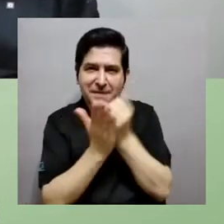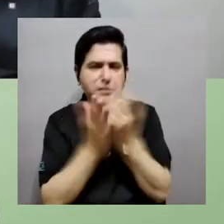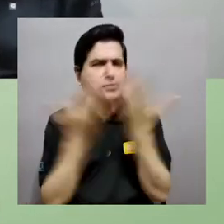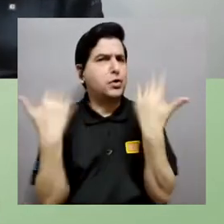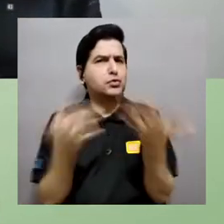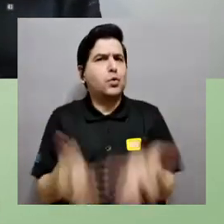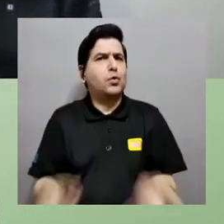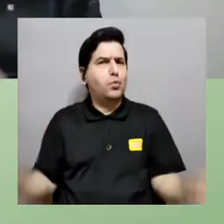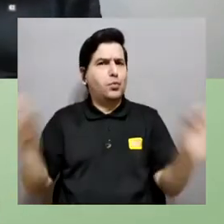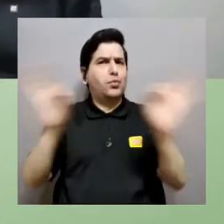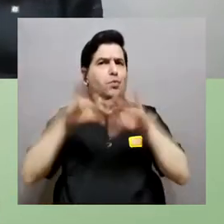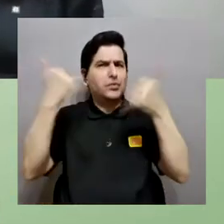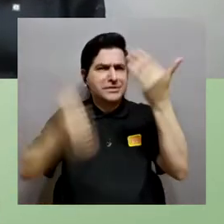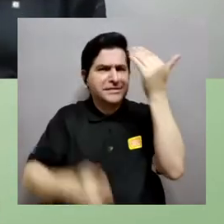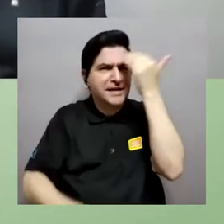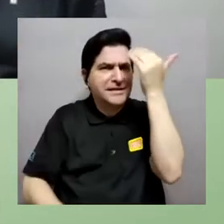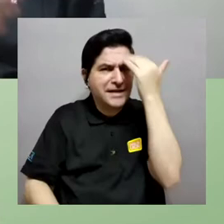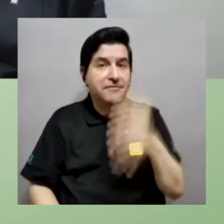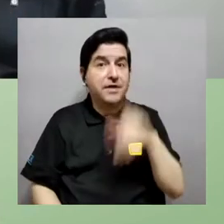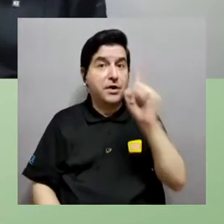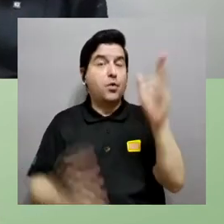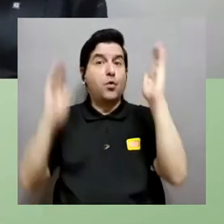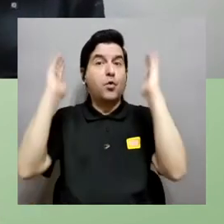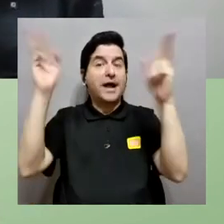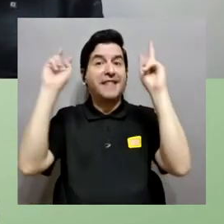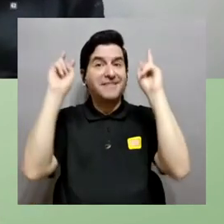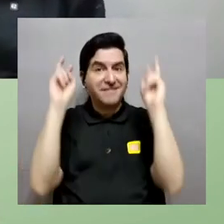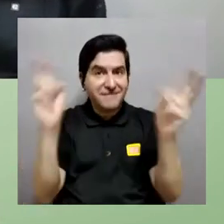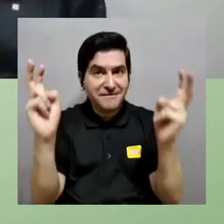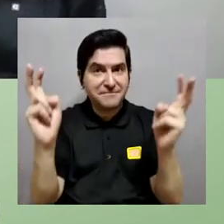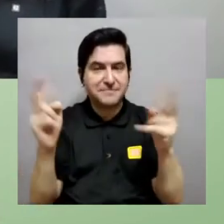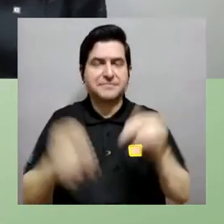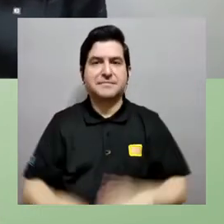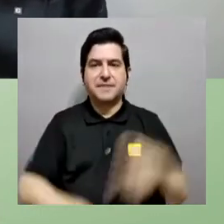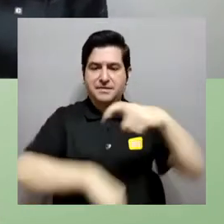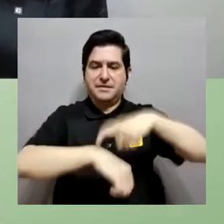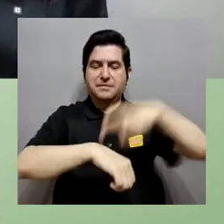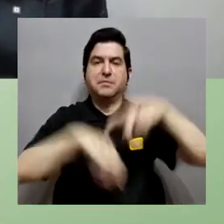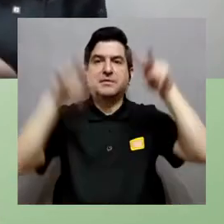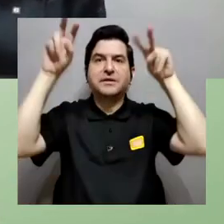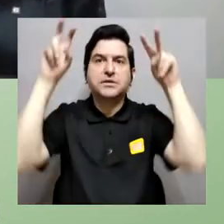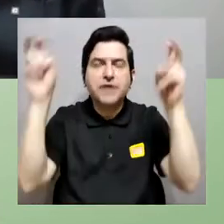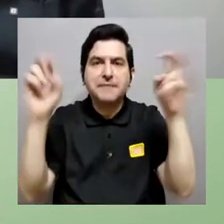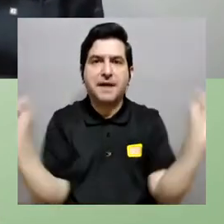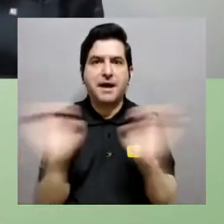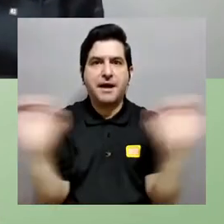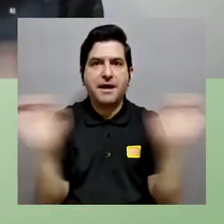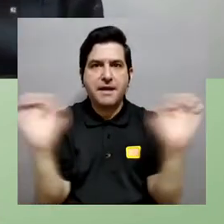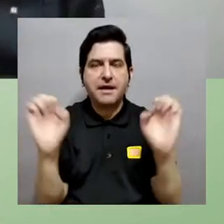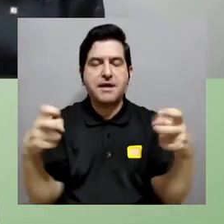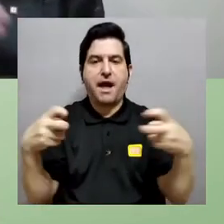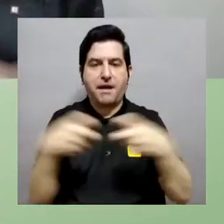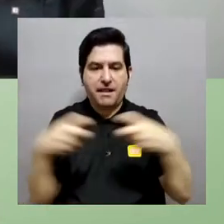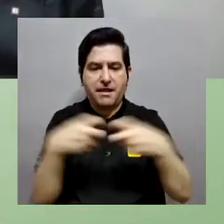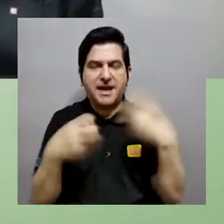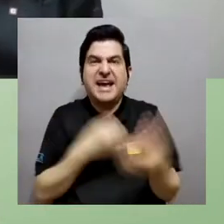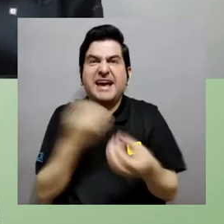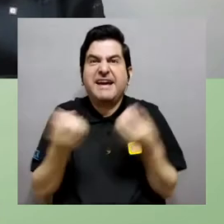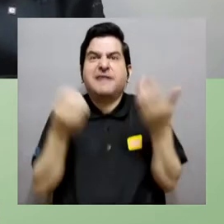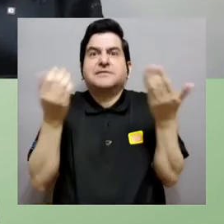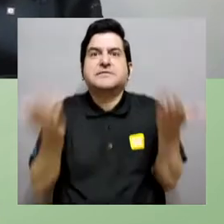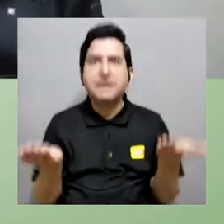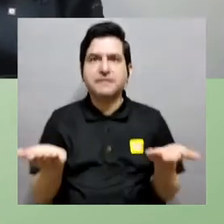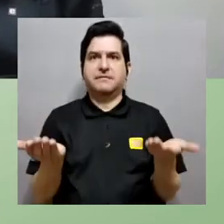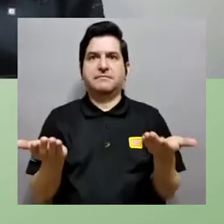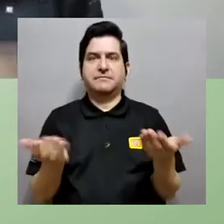Perfecto. Eso sería y nada más. Investigaciones súper importantes porque ya lo sabemos. Uno de los grandes temas del momento